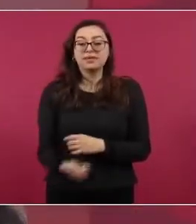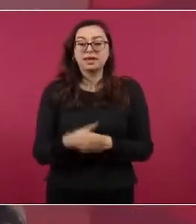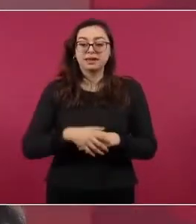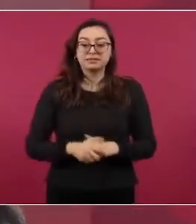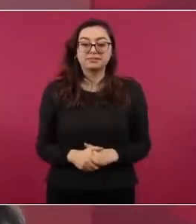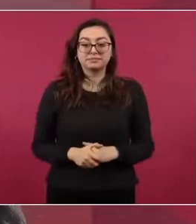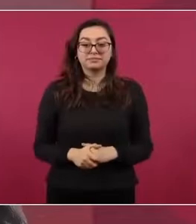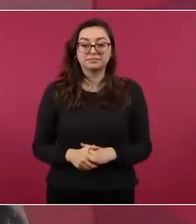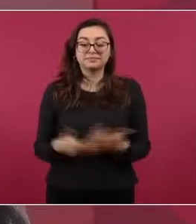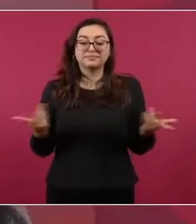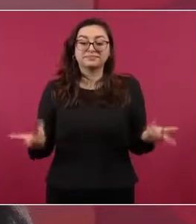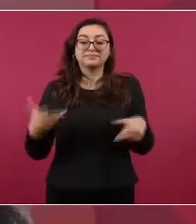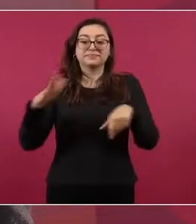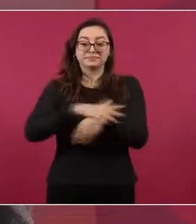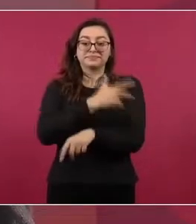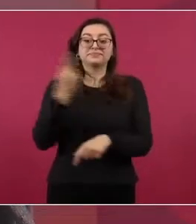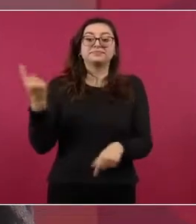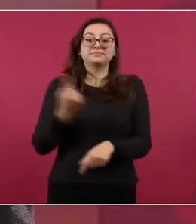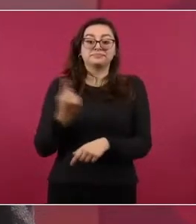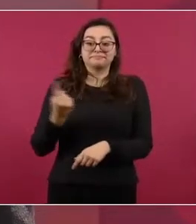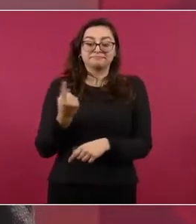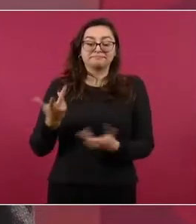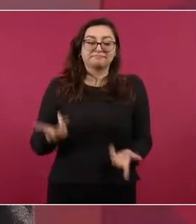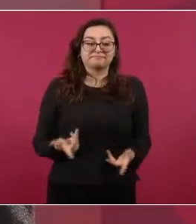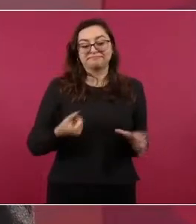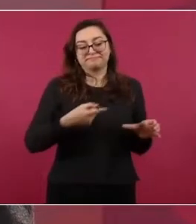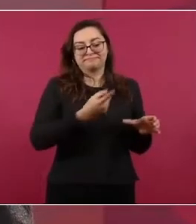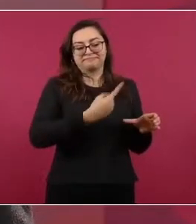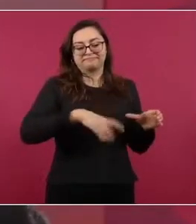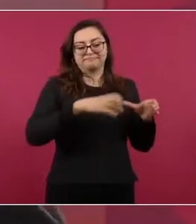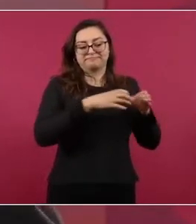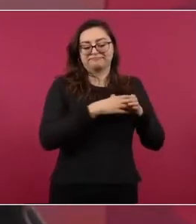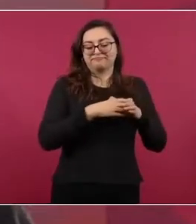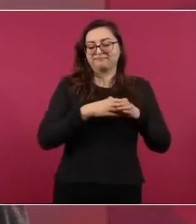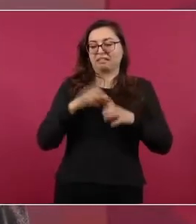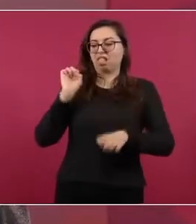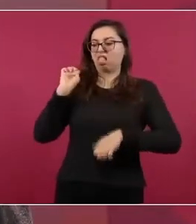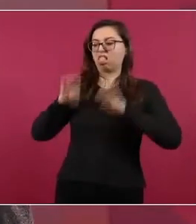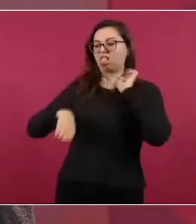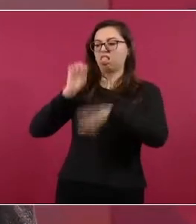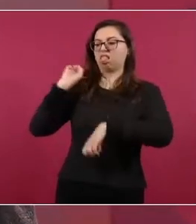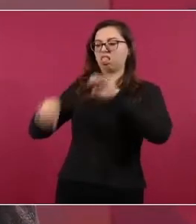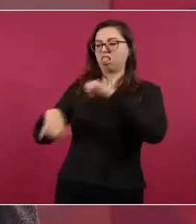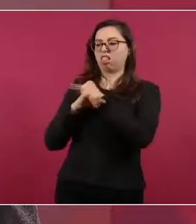los engañaron